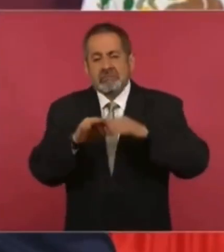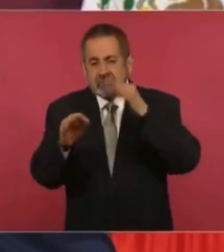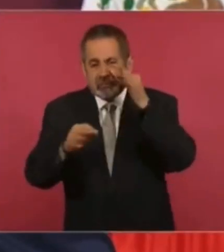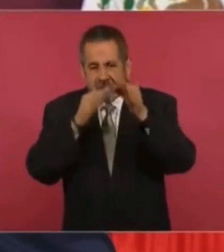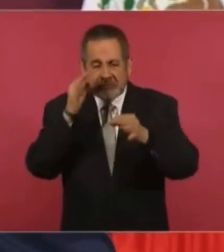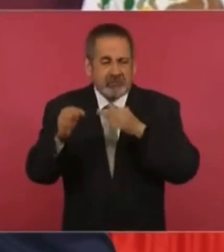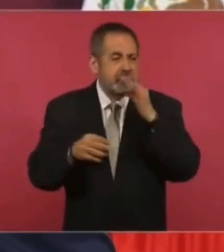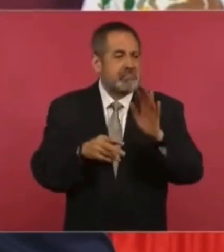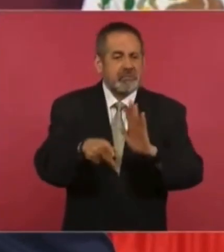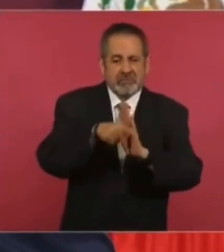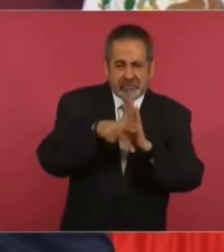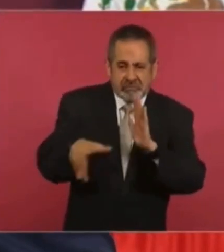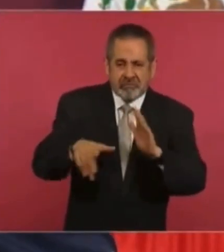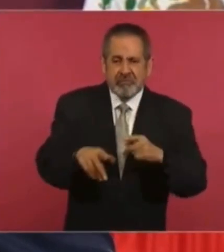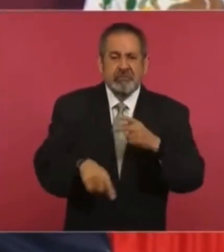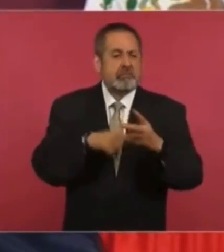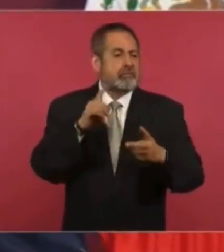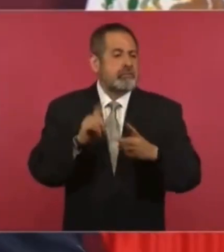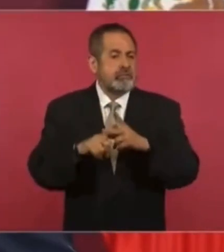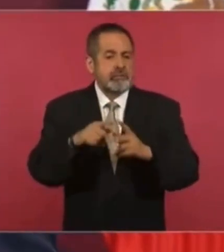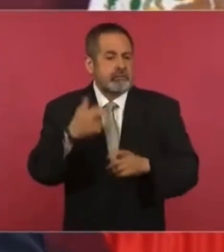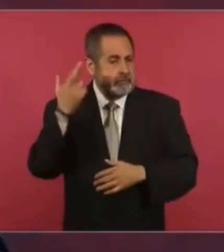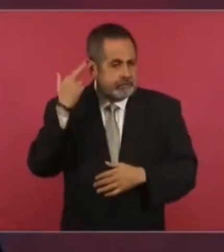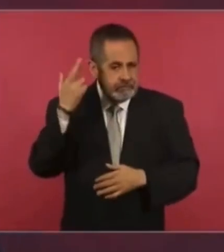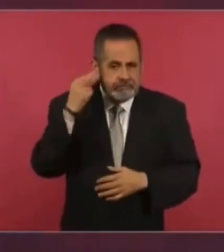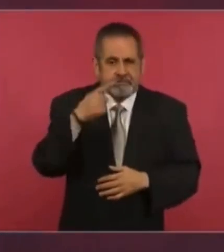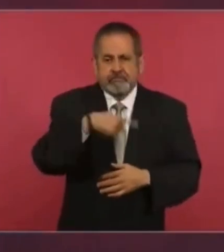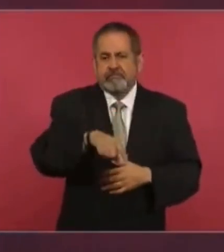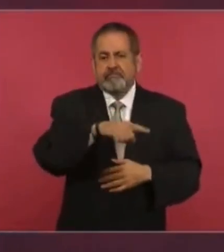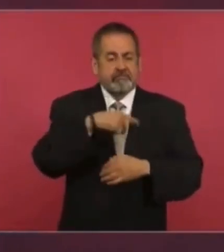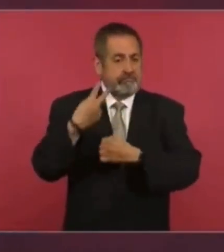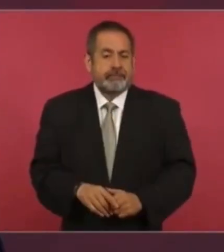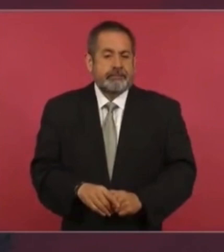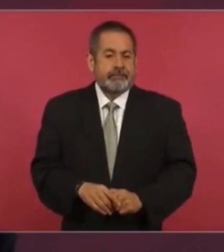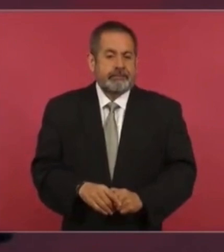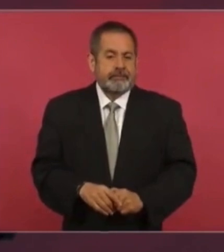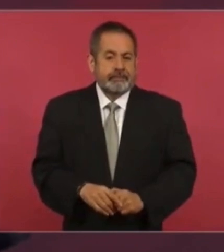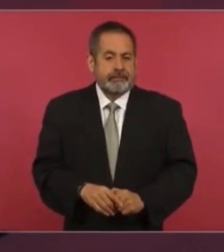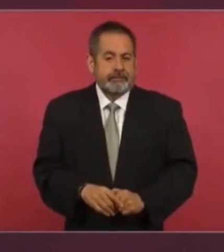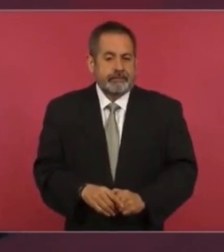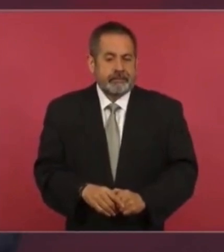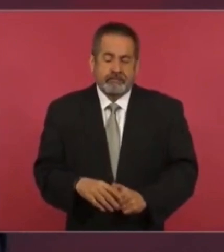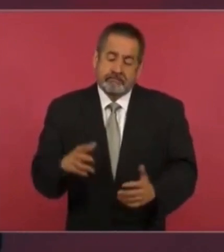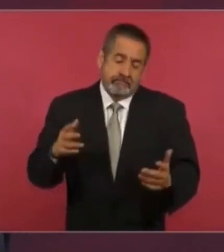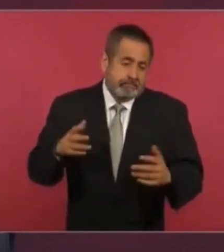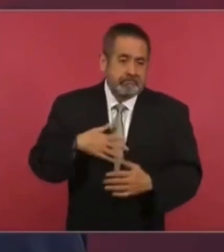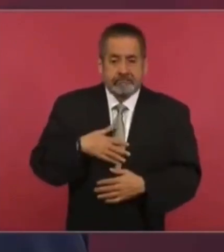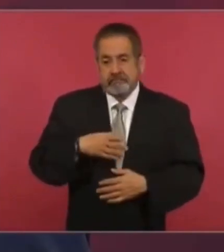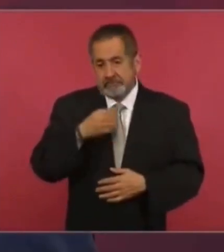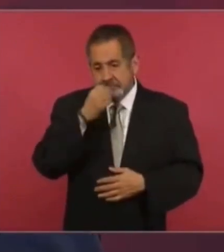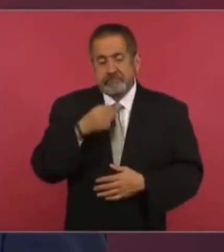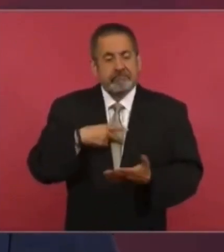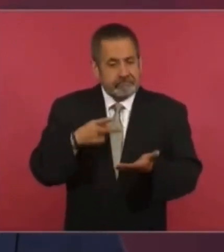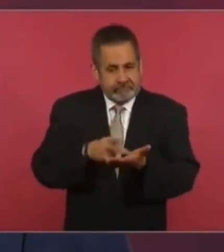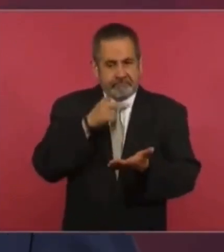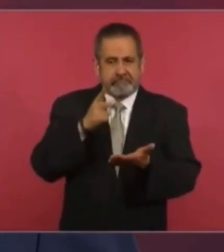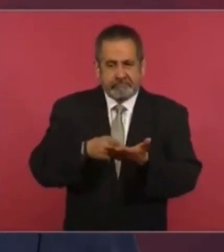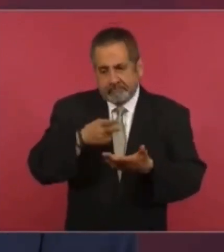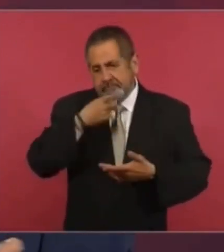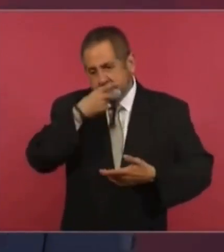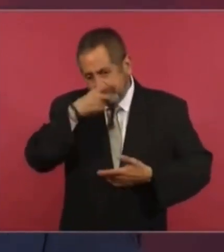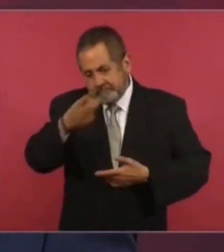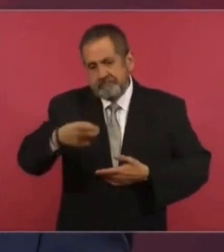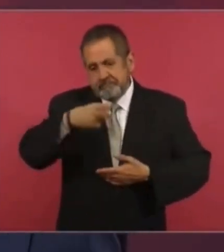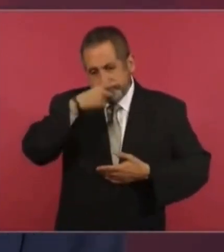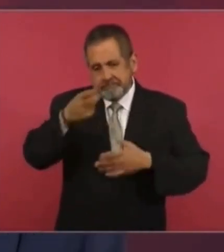periódicos, estaciones de radio, en la televisión, tengo que decirle a la gente que